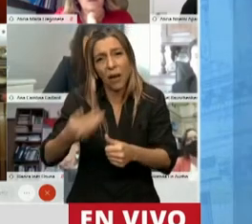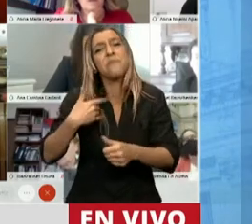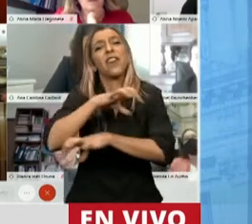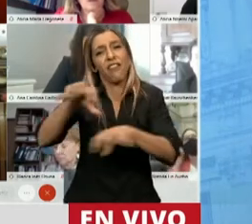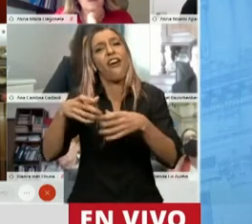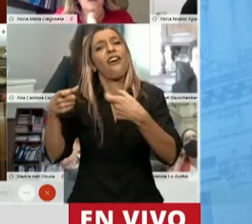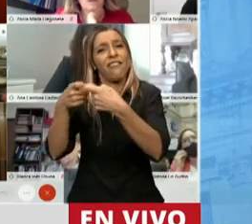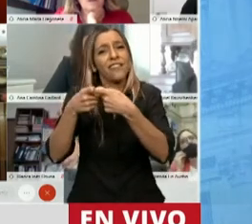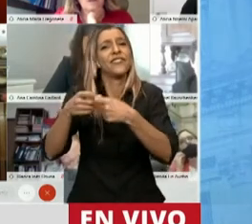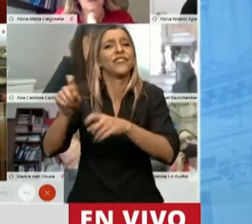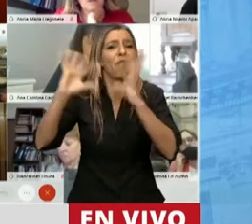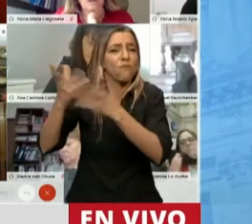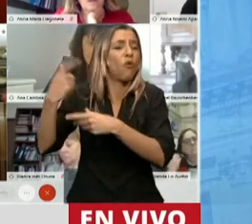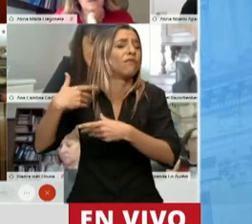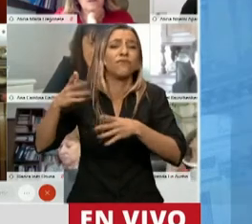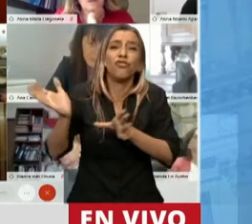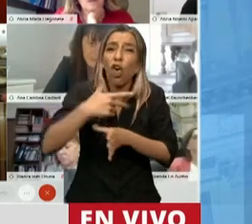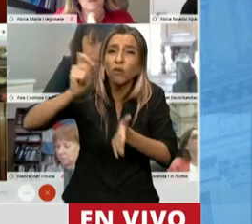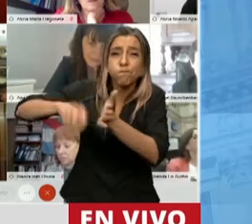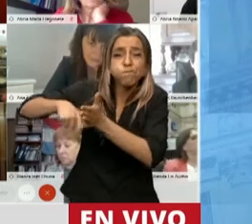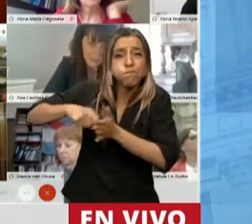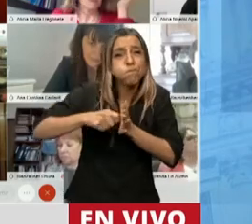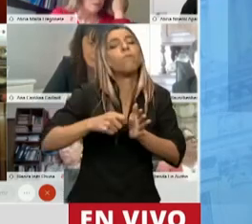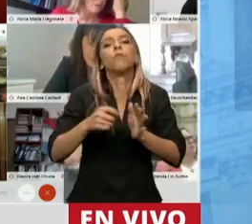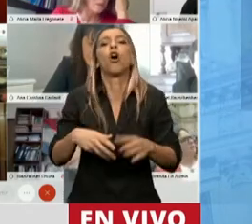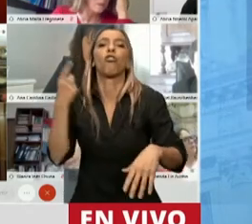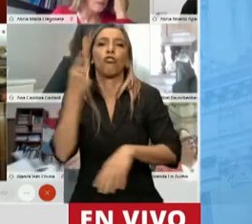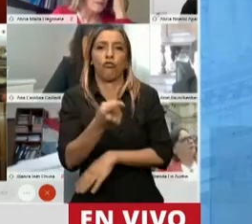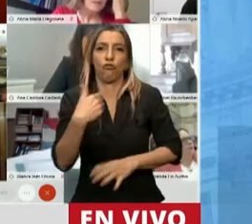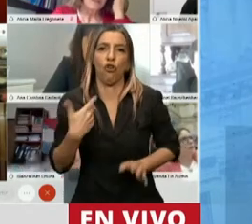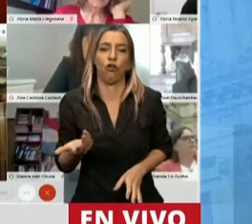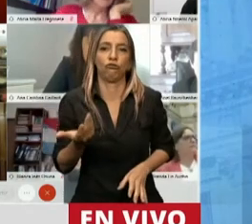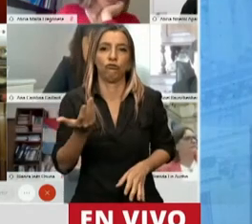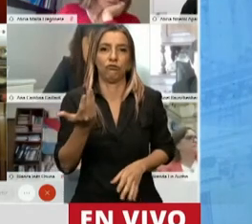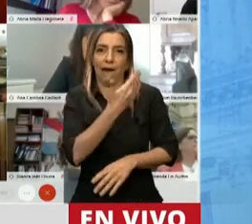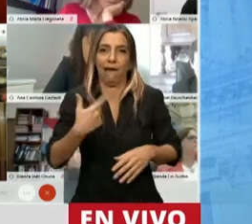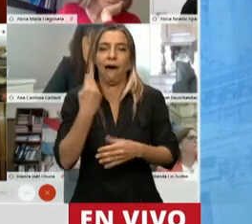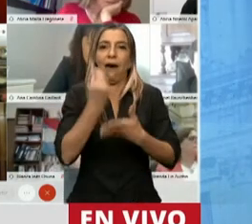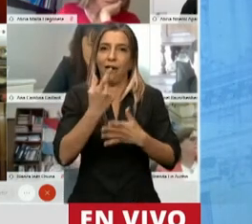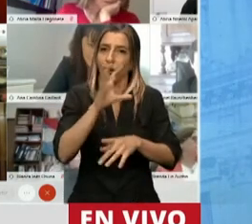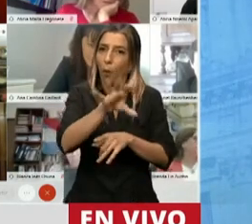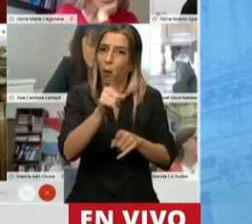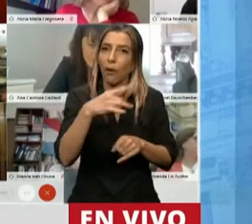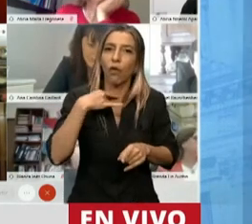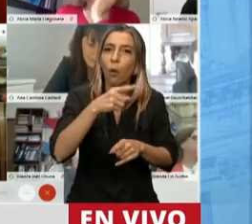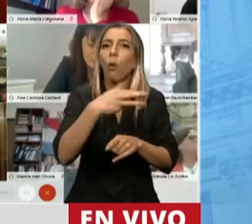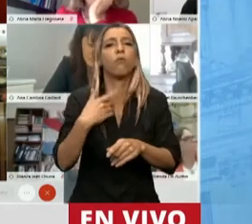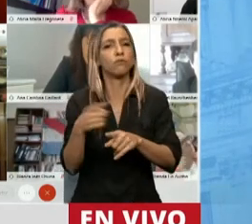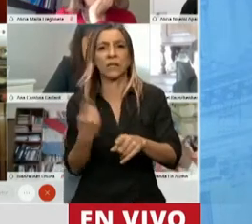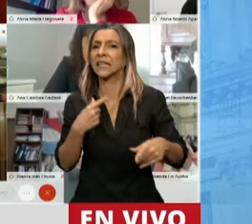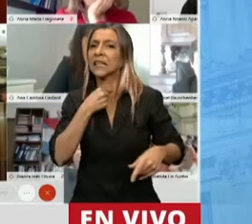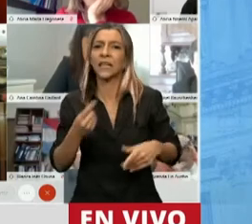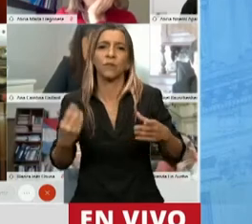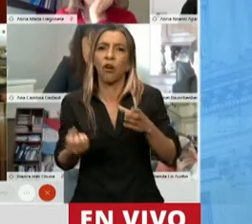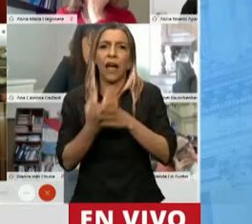en contra de la ley emitida por la legislatura de Jujuy, creando un comité para la búsqueda de personas. Un comité